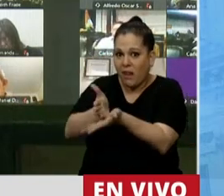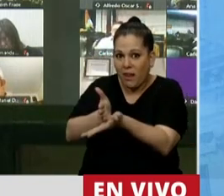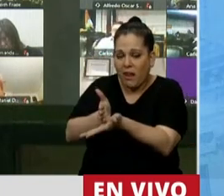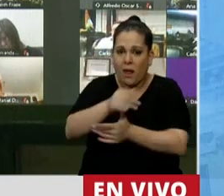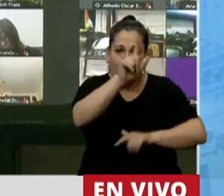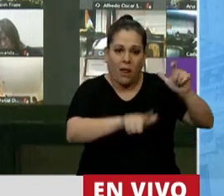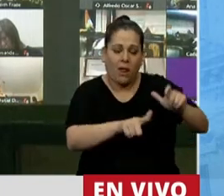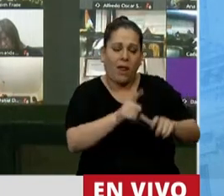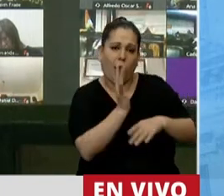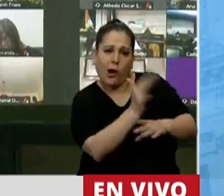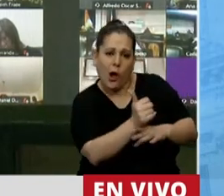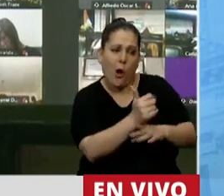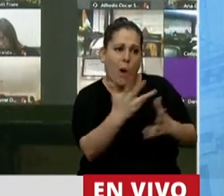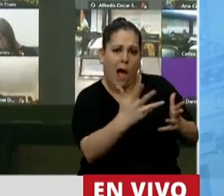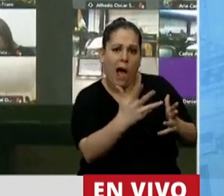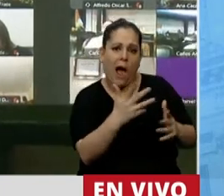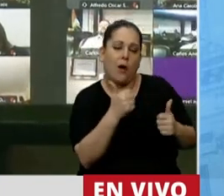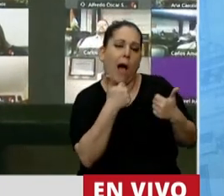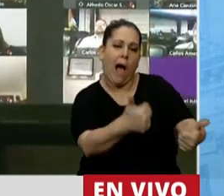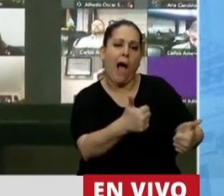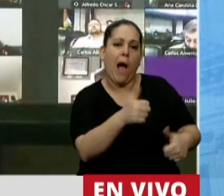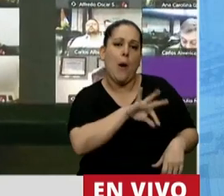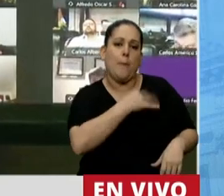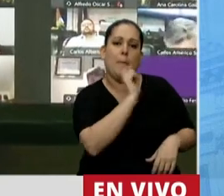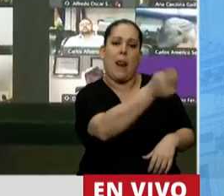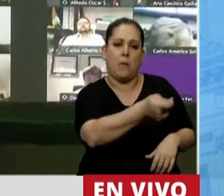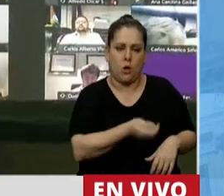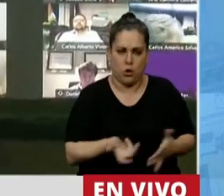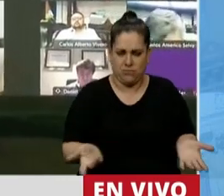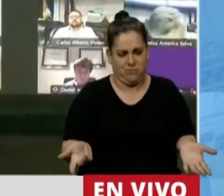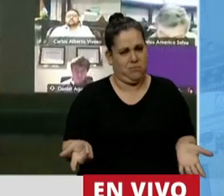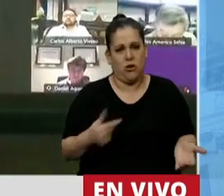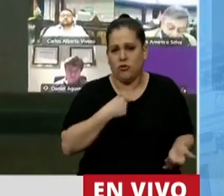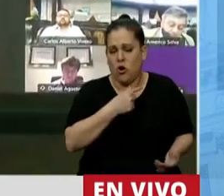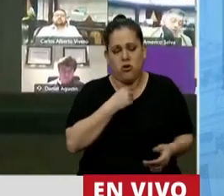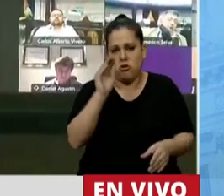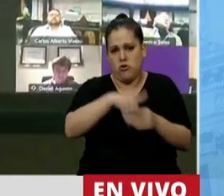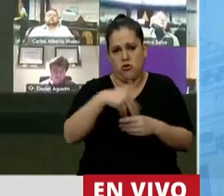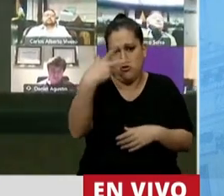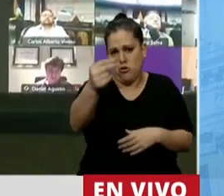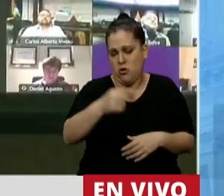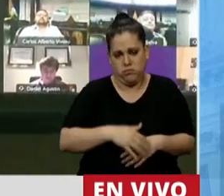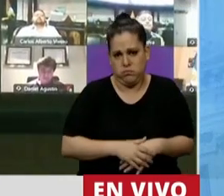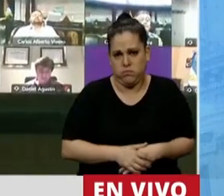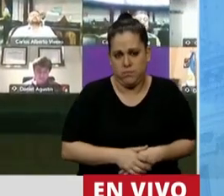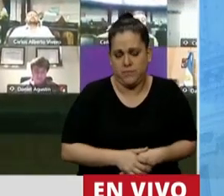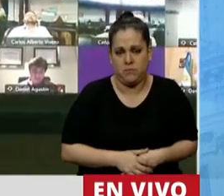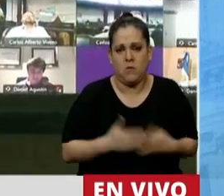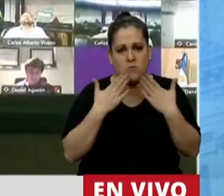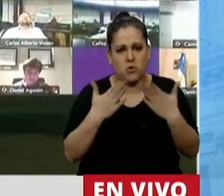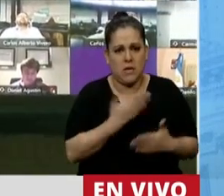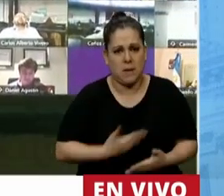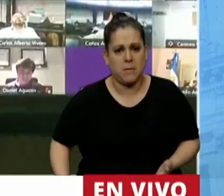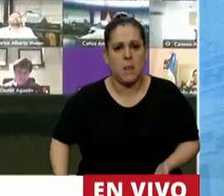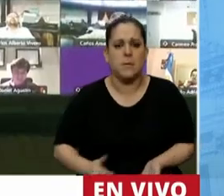o el que delinque es premiado. Yo no quiero ni puedo acompañar esta ley. Por eso voy a votar en contra. Muchas gracias,